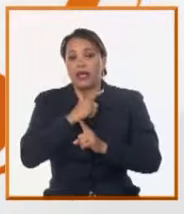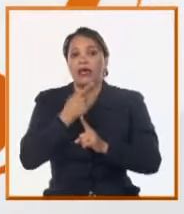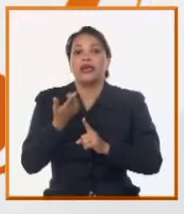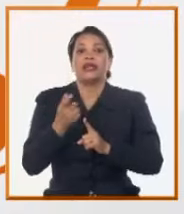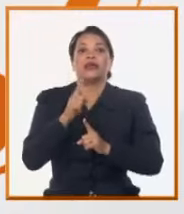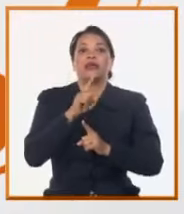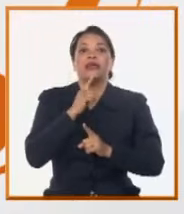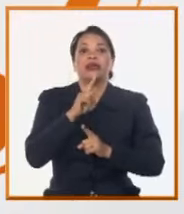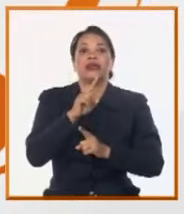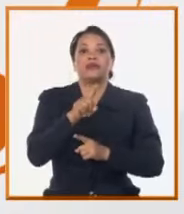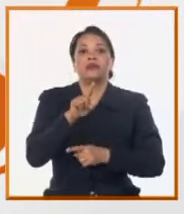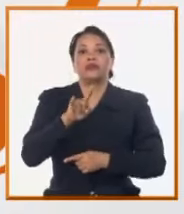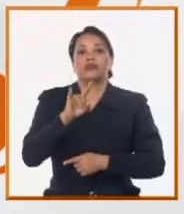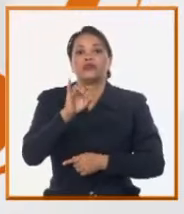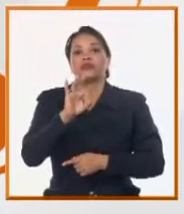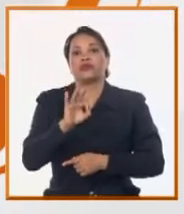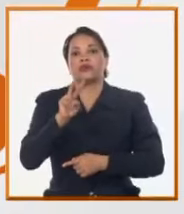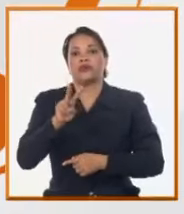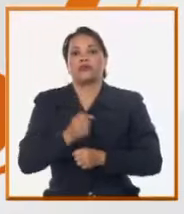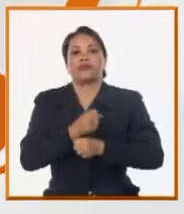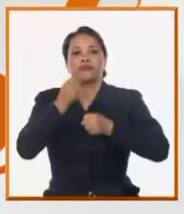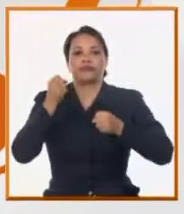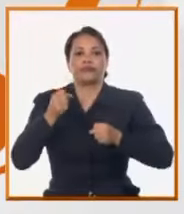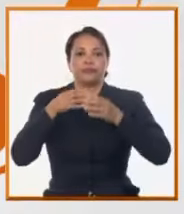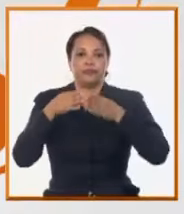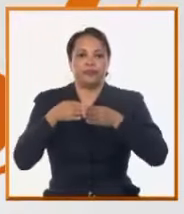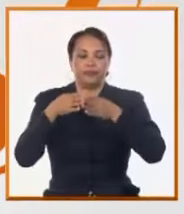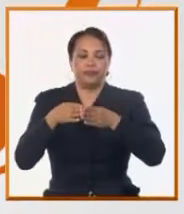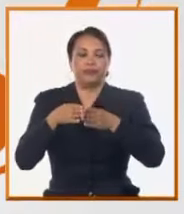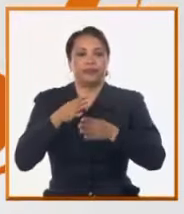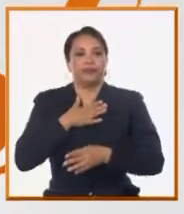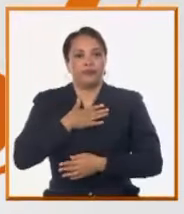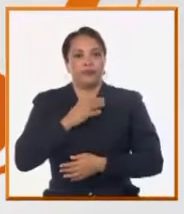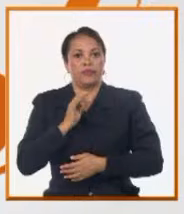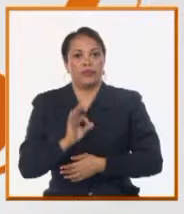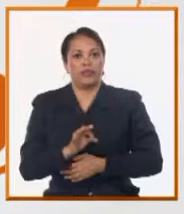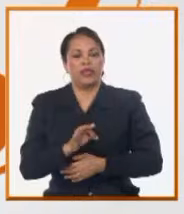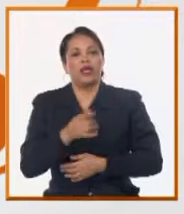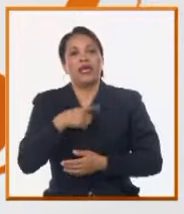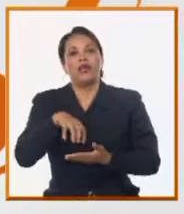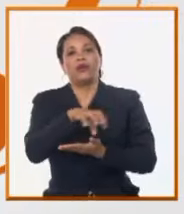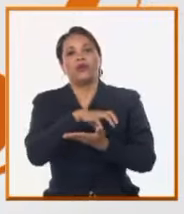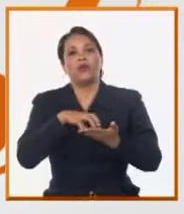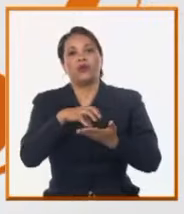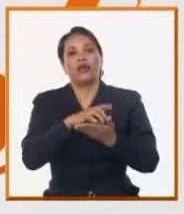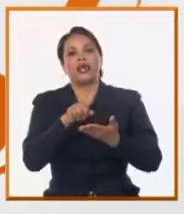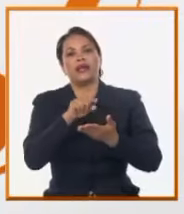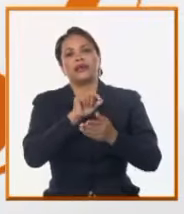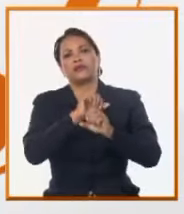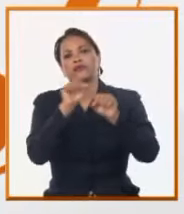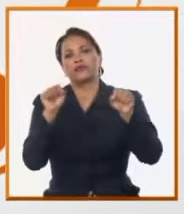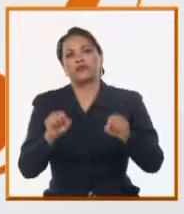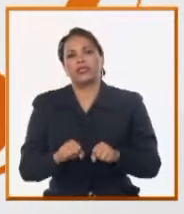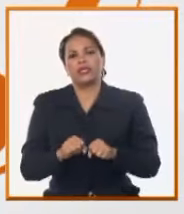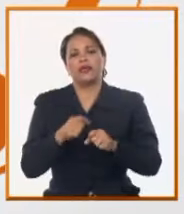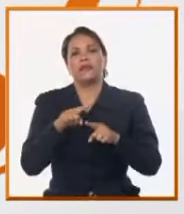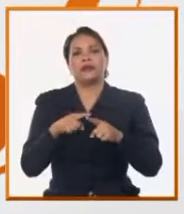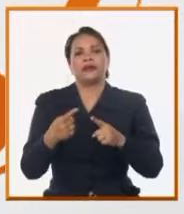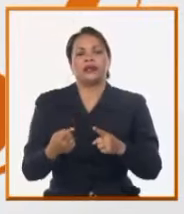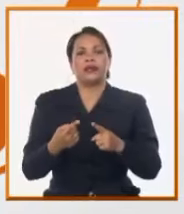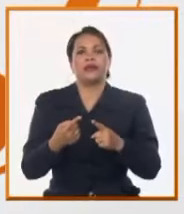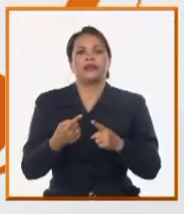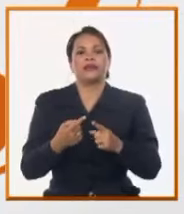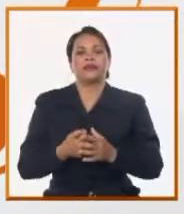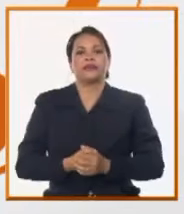combatientes de la expedición del GACMA, es un reparto que tiene un sistema de alcantarillado